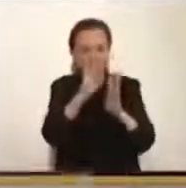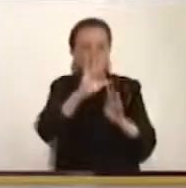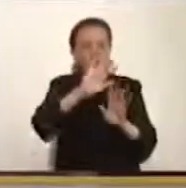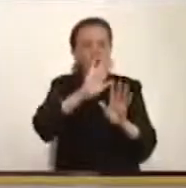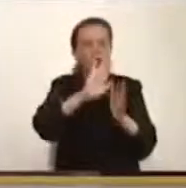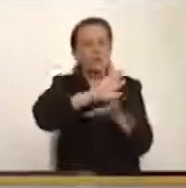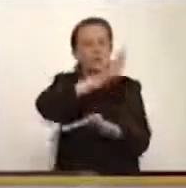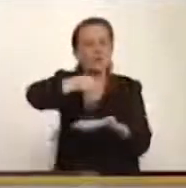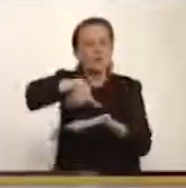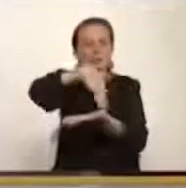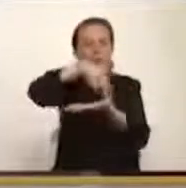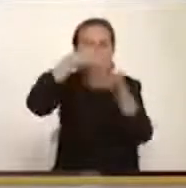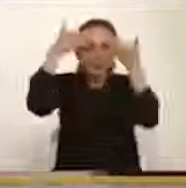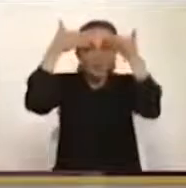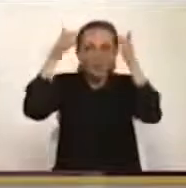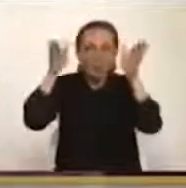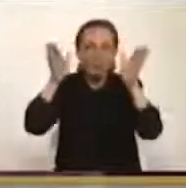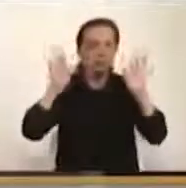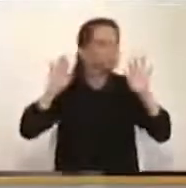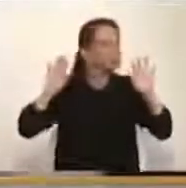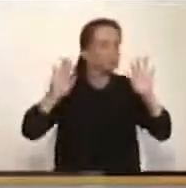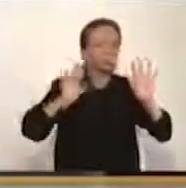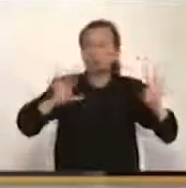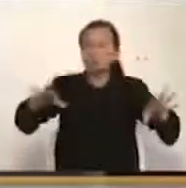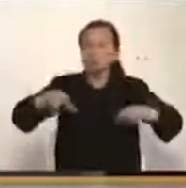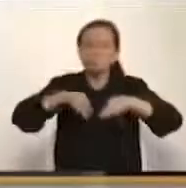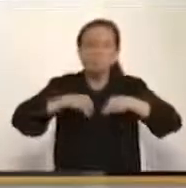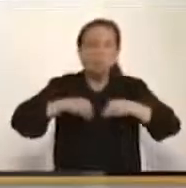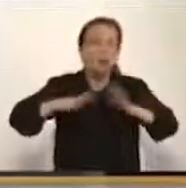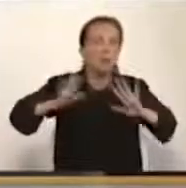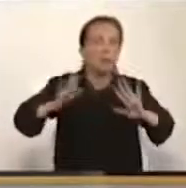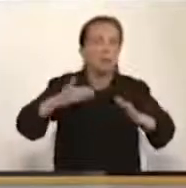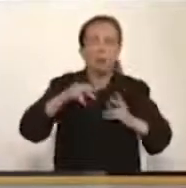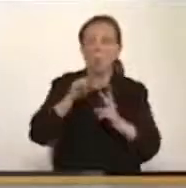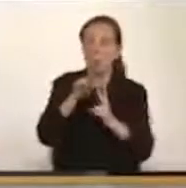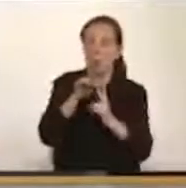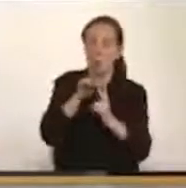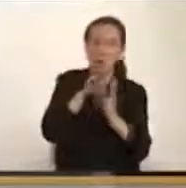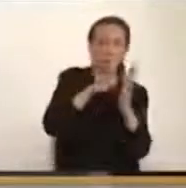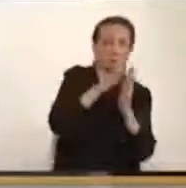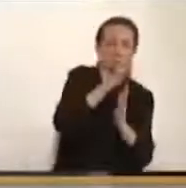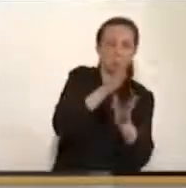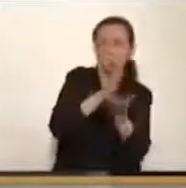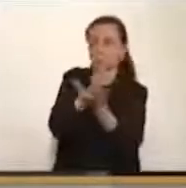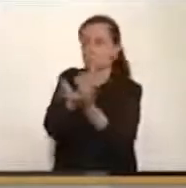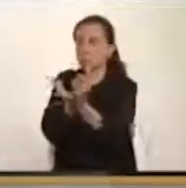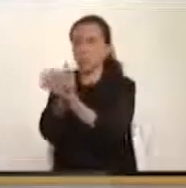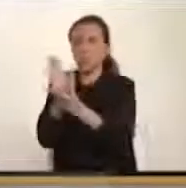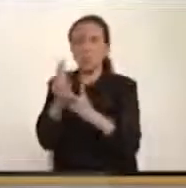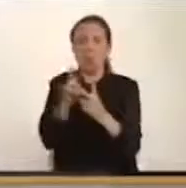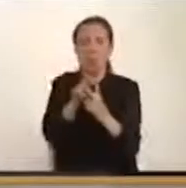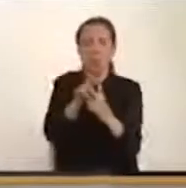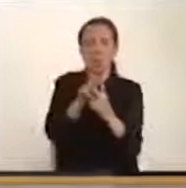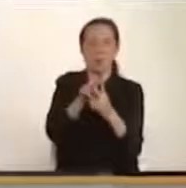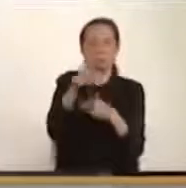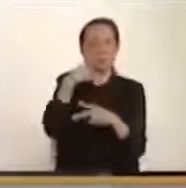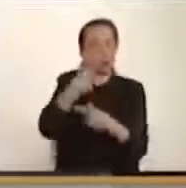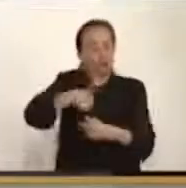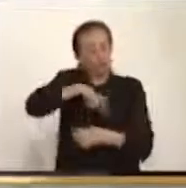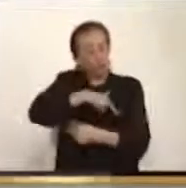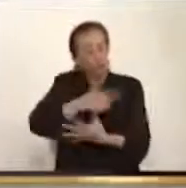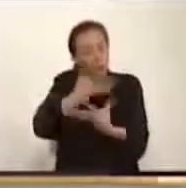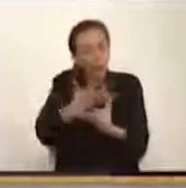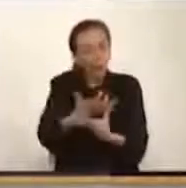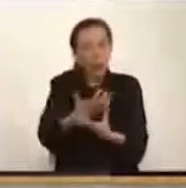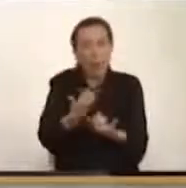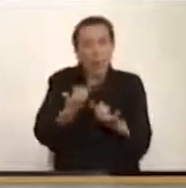Democrático se allana a cualquiera de las dos. Lo que queremos es que en cualquier intervalo entre